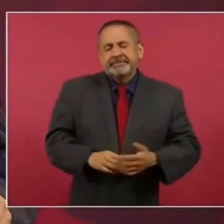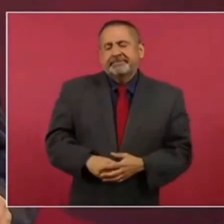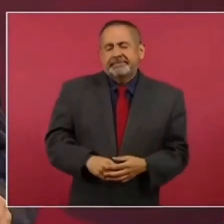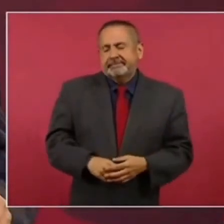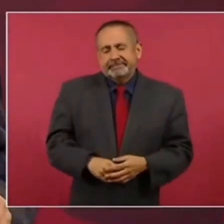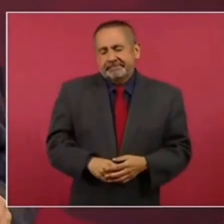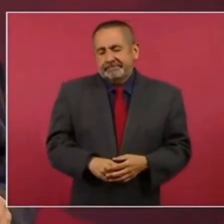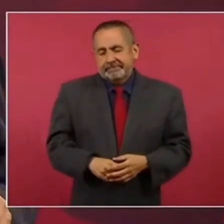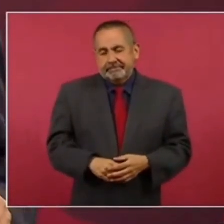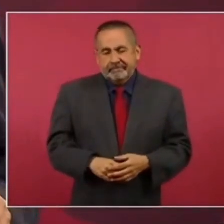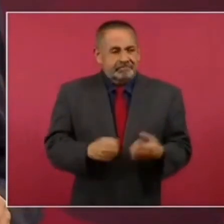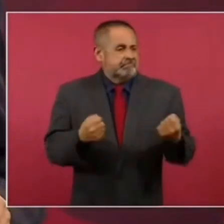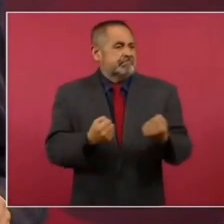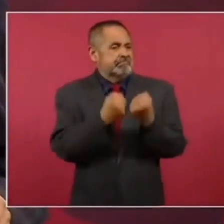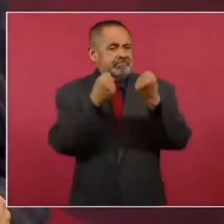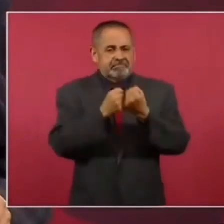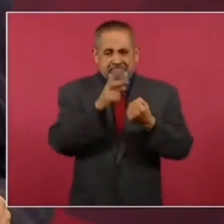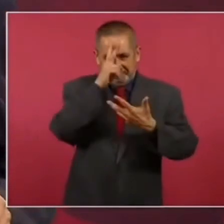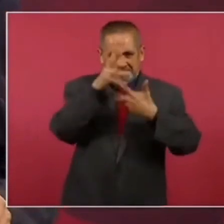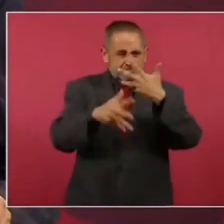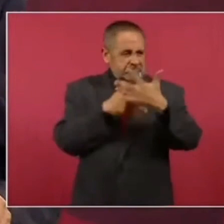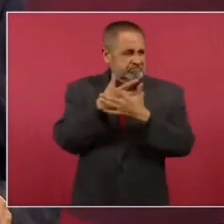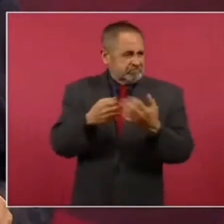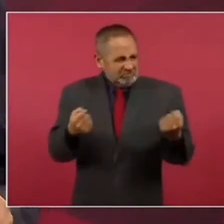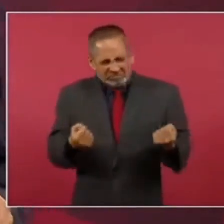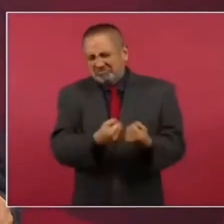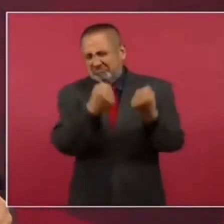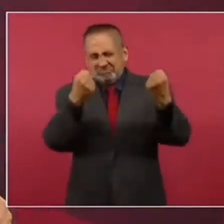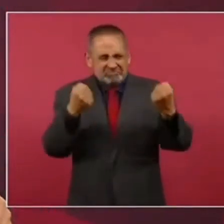Querer enfrentar la violencia con la violencia,